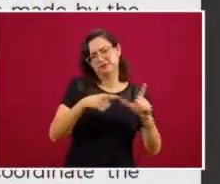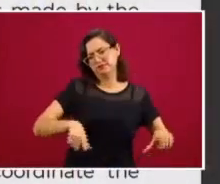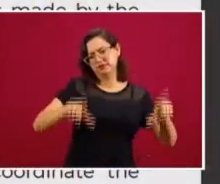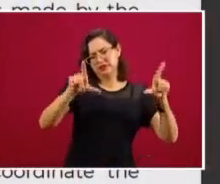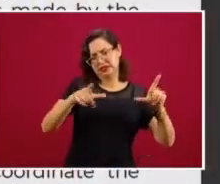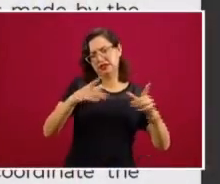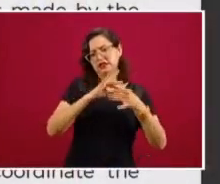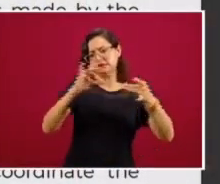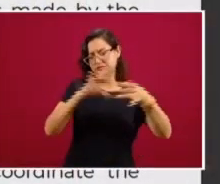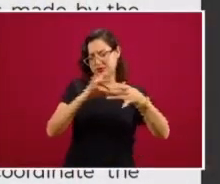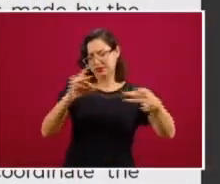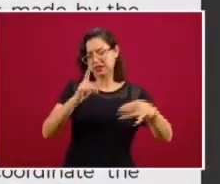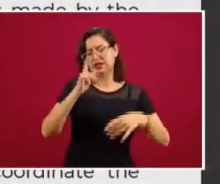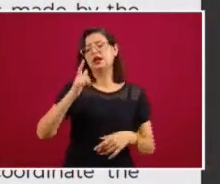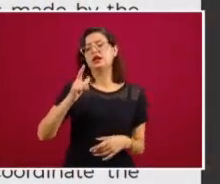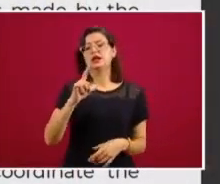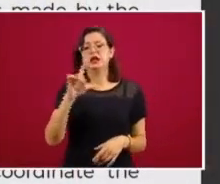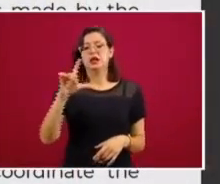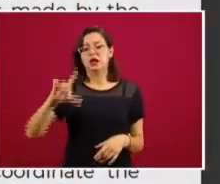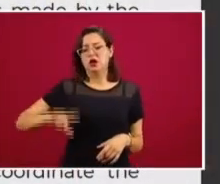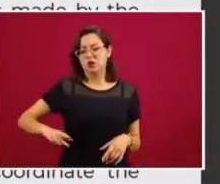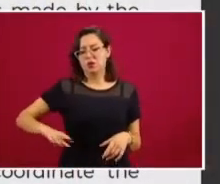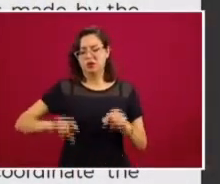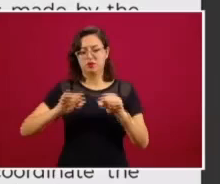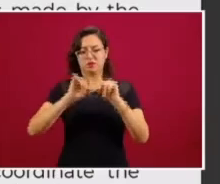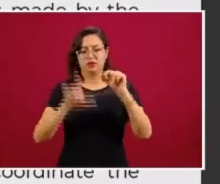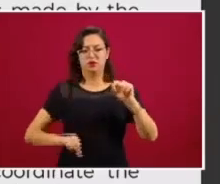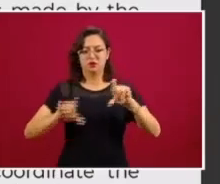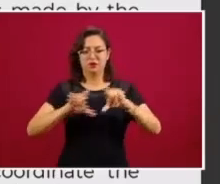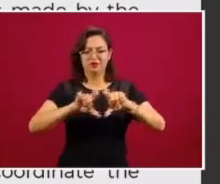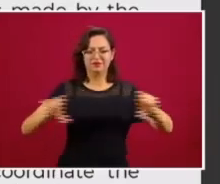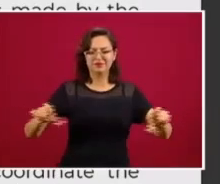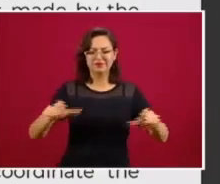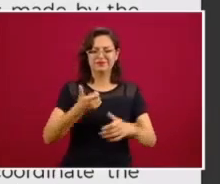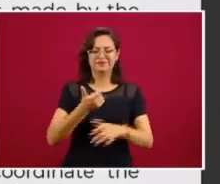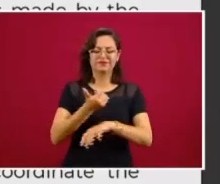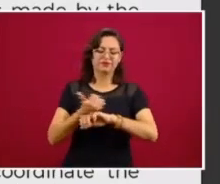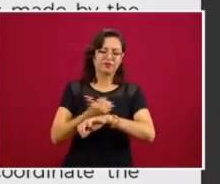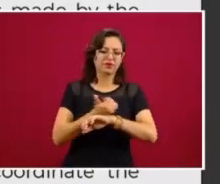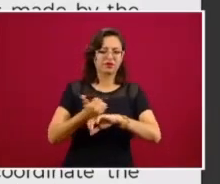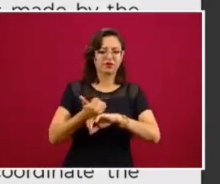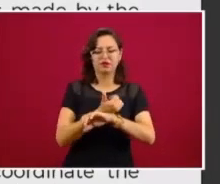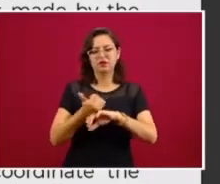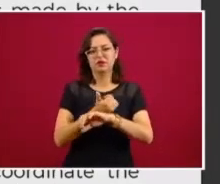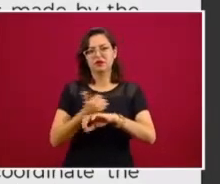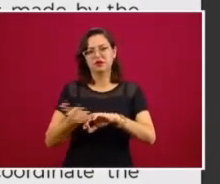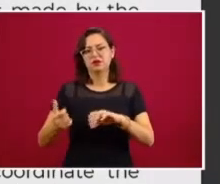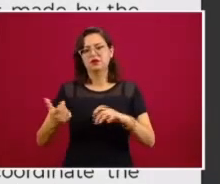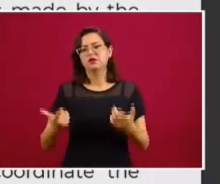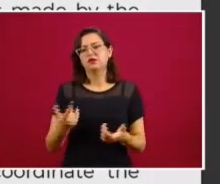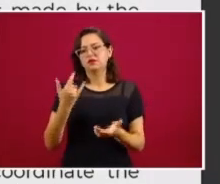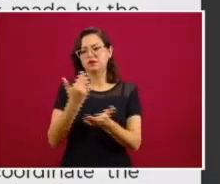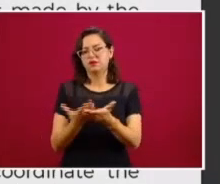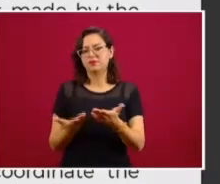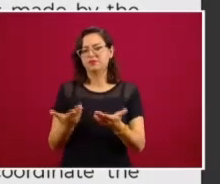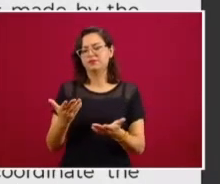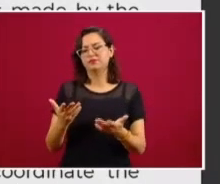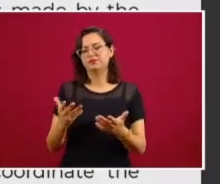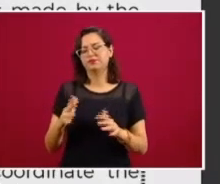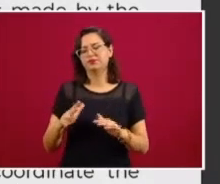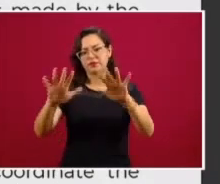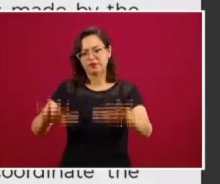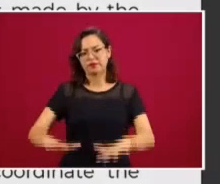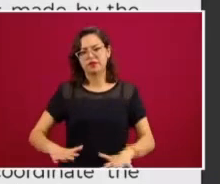que el Gobierno de México, lo que está con amarillo, está proponiendo una resolución para la Asamblea General